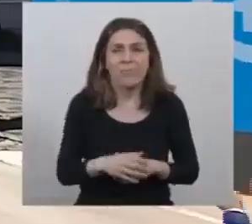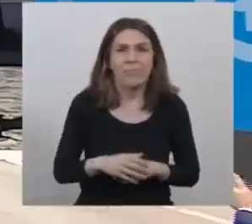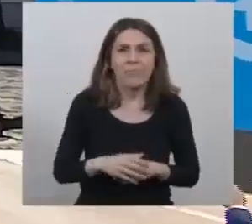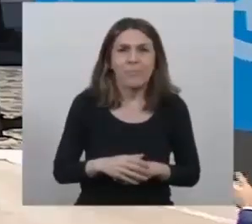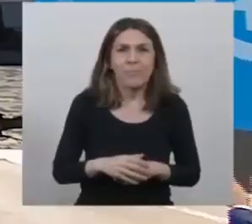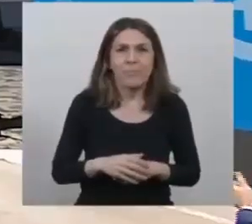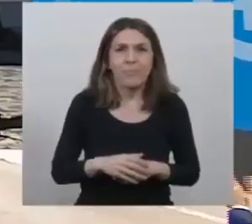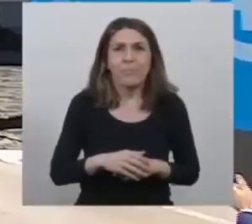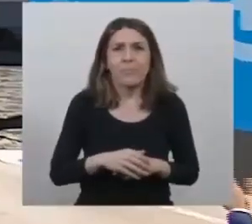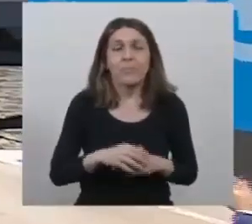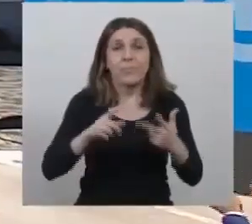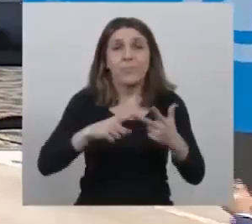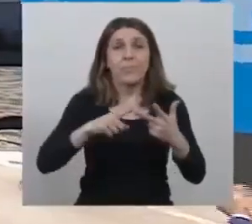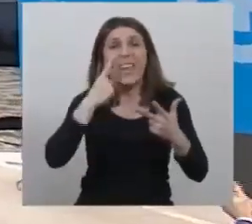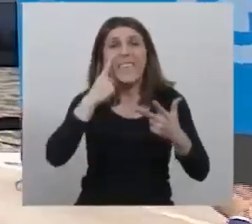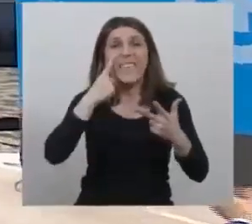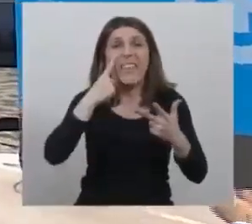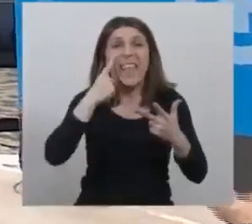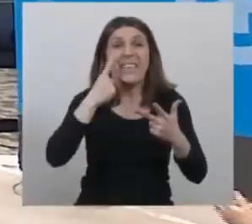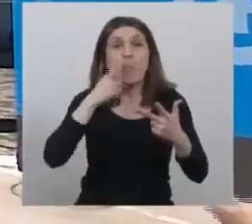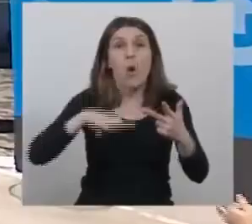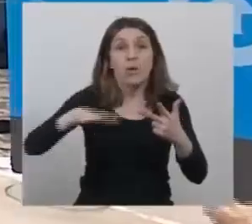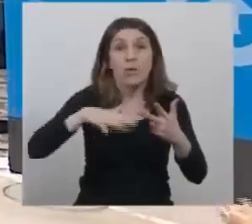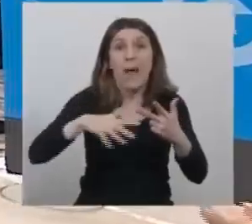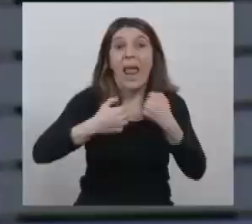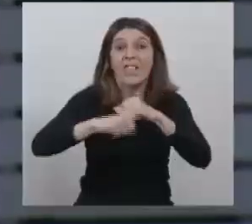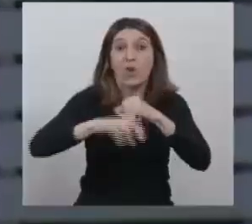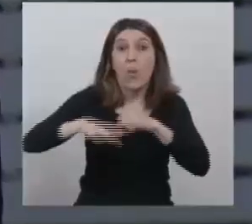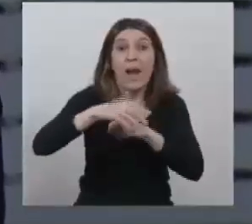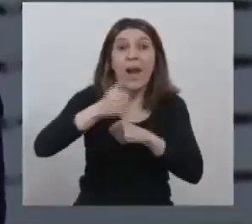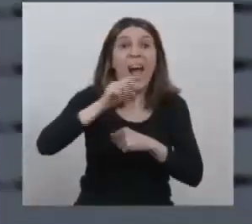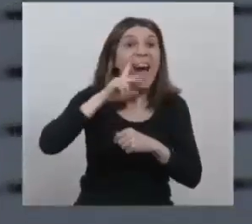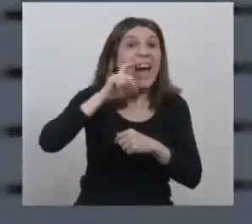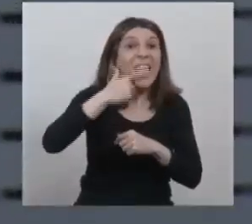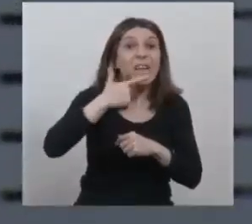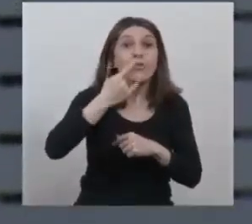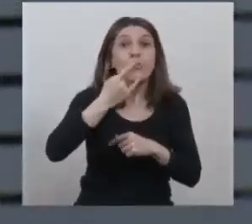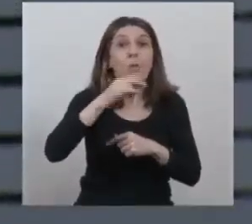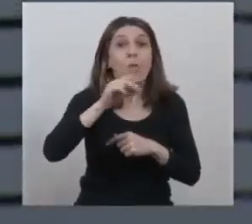El señor Intendente Municipal de Escobar, Ariel Sujarchuk.